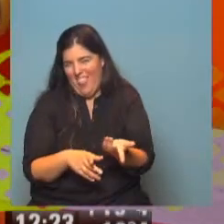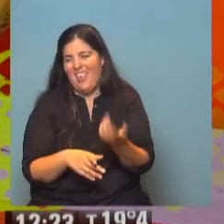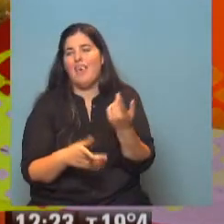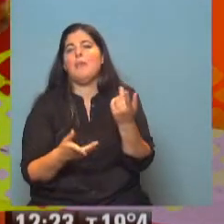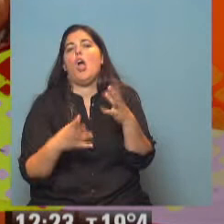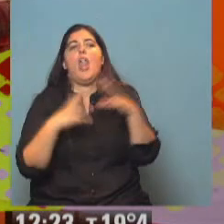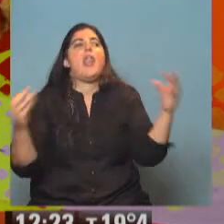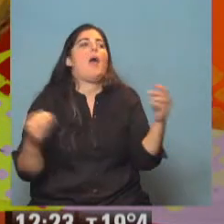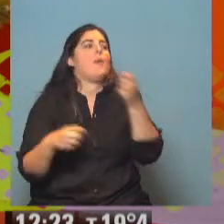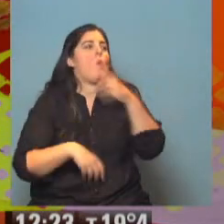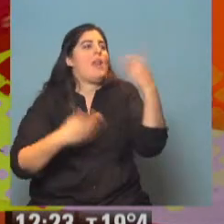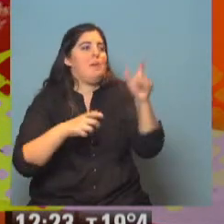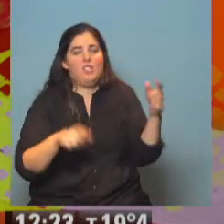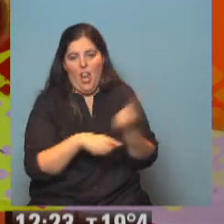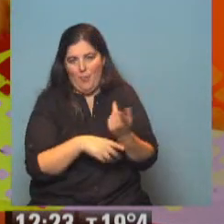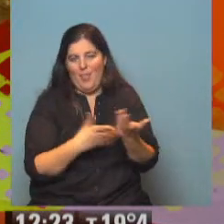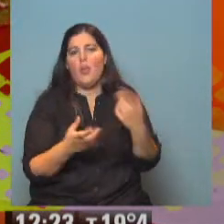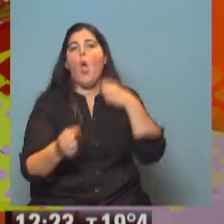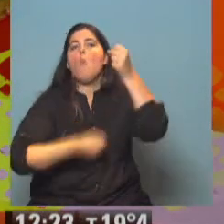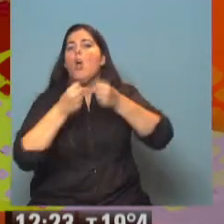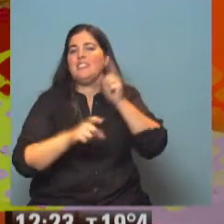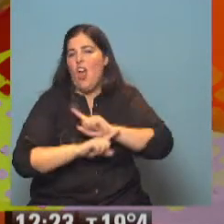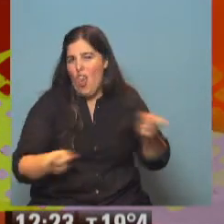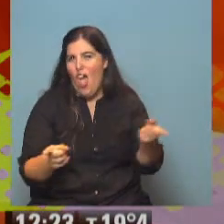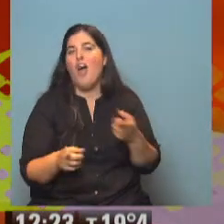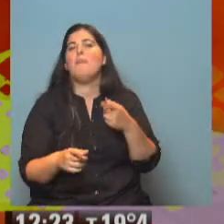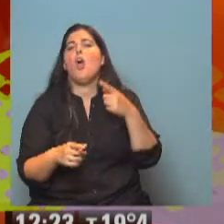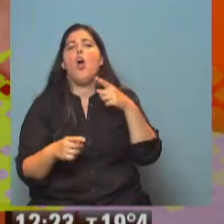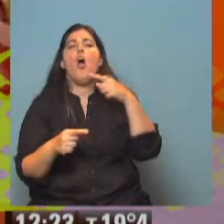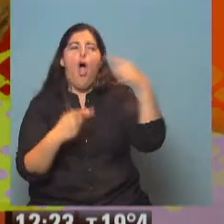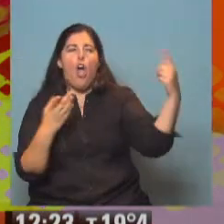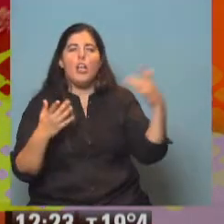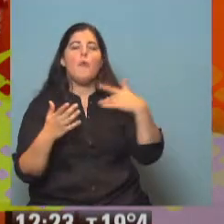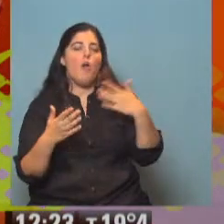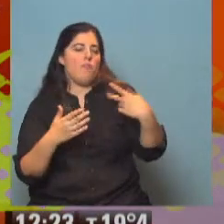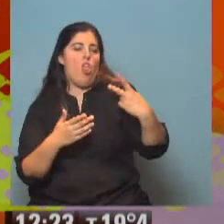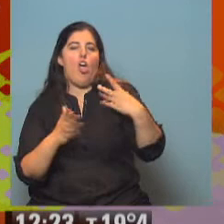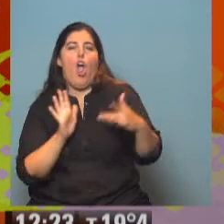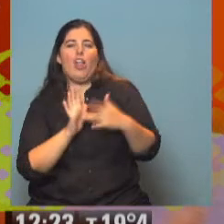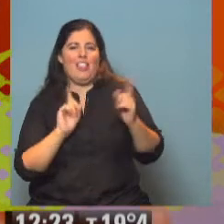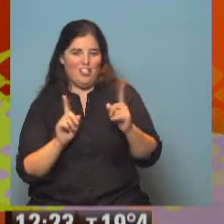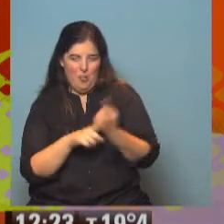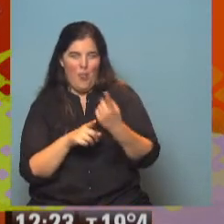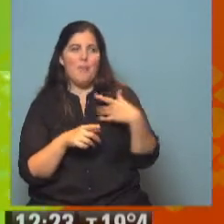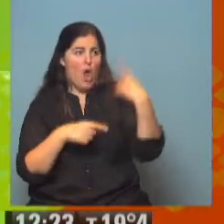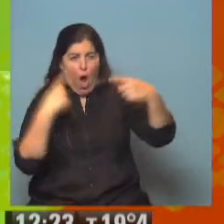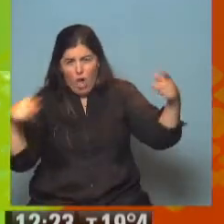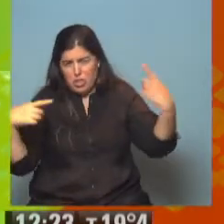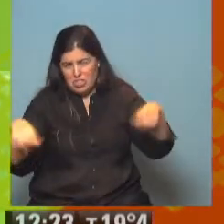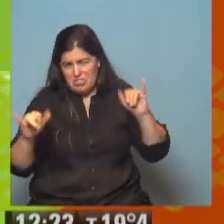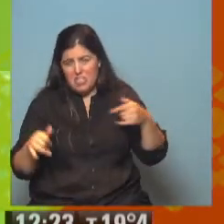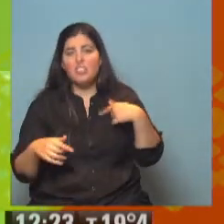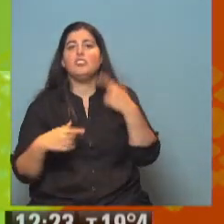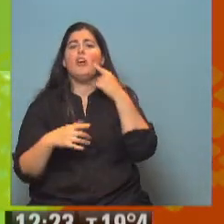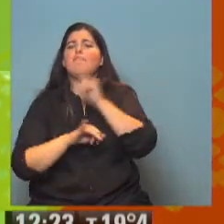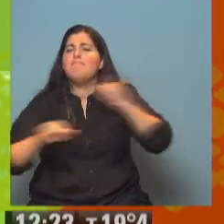no puede hacer rugby. O, qué sé yo, boxeo, pero después podés hacer todos los deportes que quieras, absolutamente. apelamos a que no tengan vergüenza,